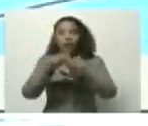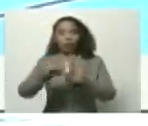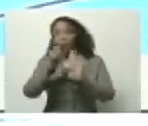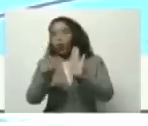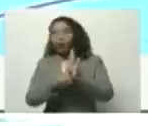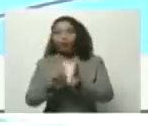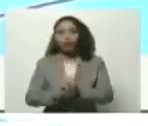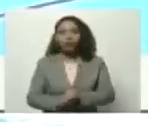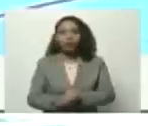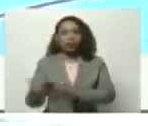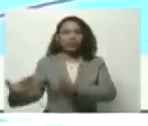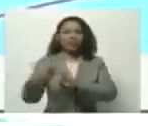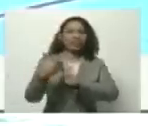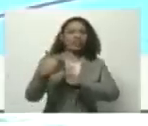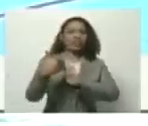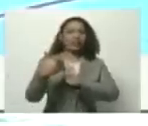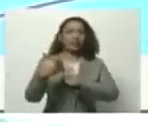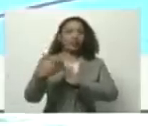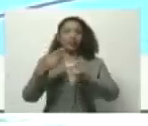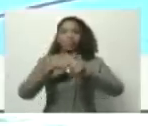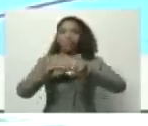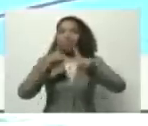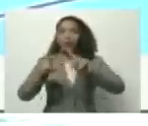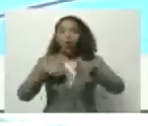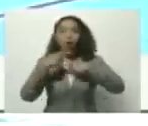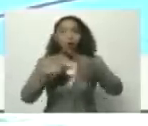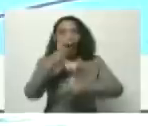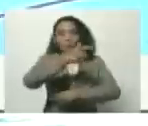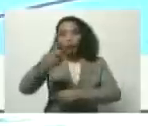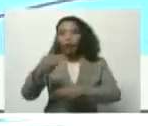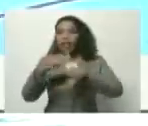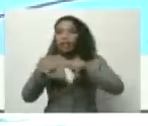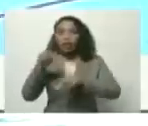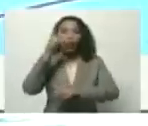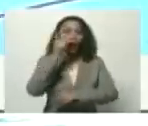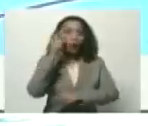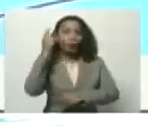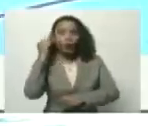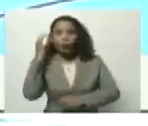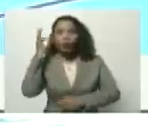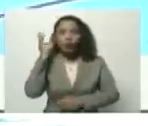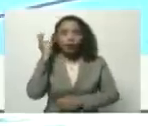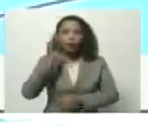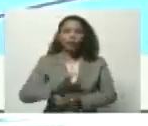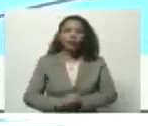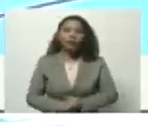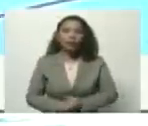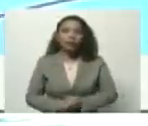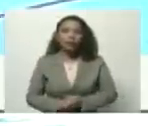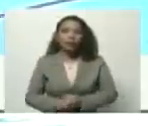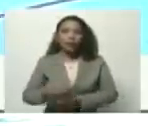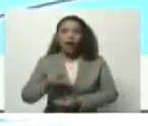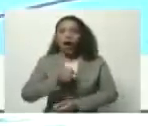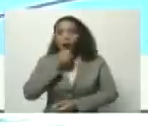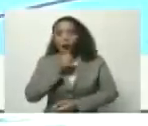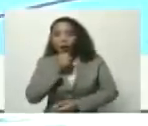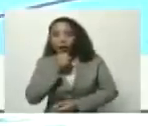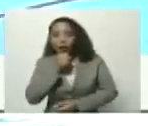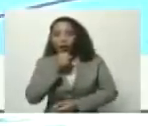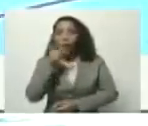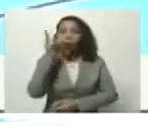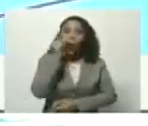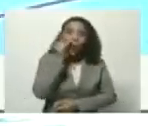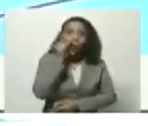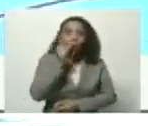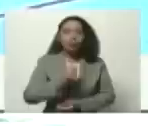Ha afectado sin distinción a nuestros niños, nuestras niñas, mujeres, adultos mayores, a los hombres,